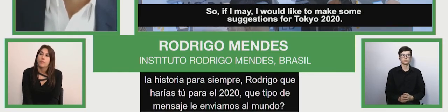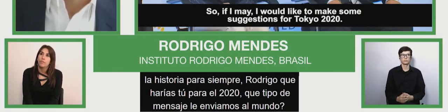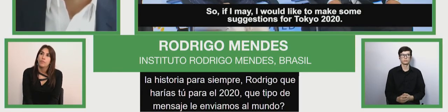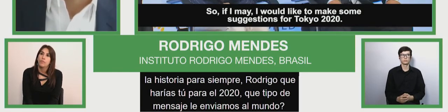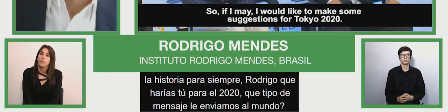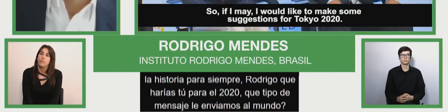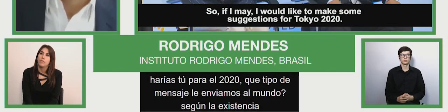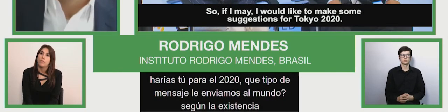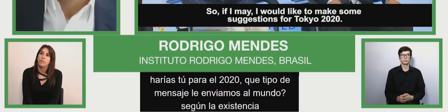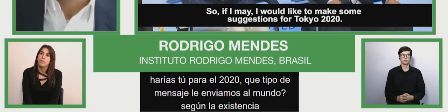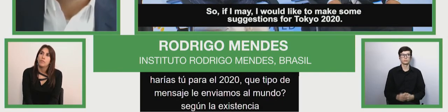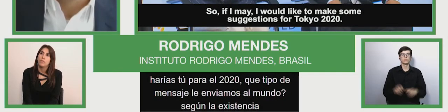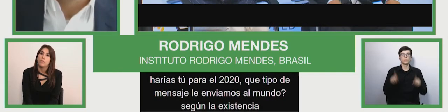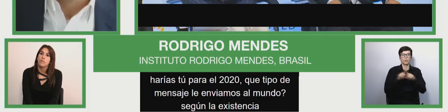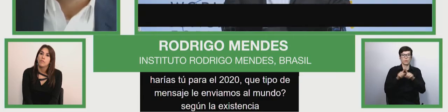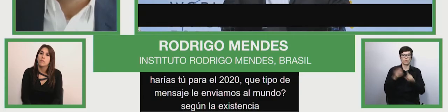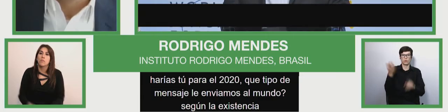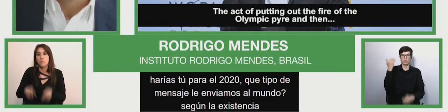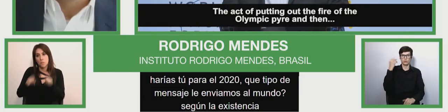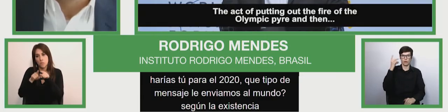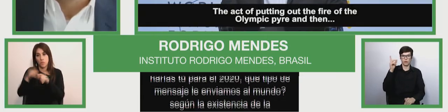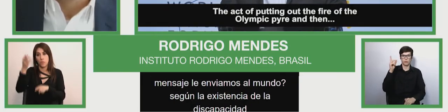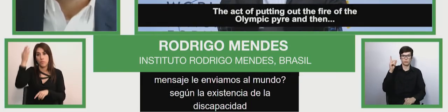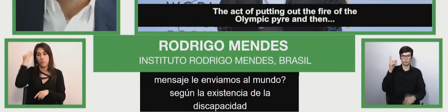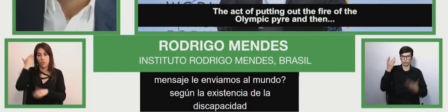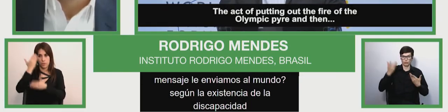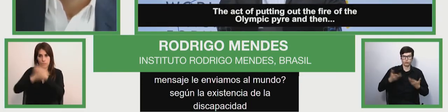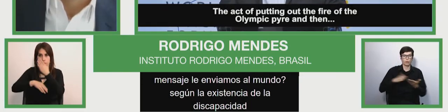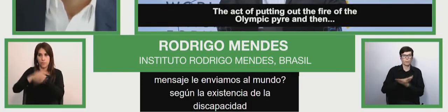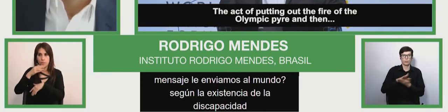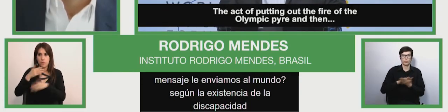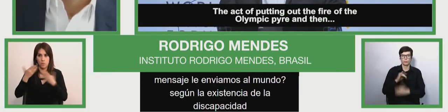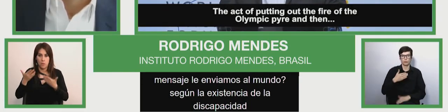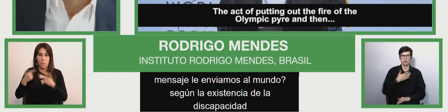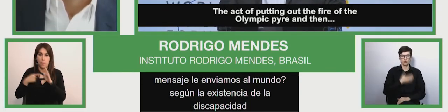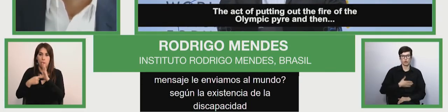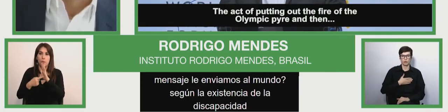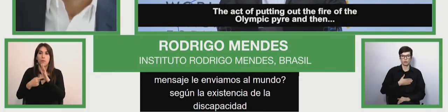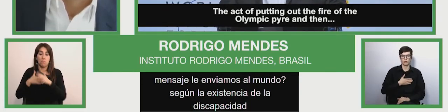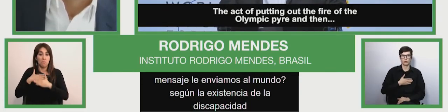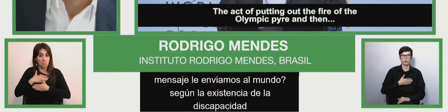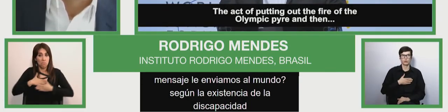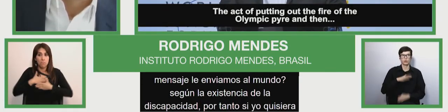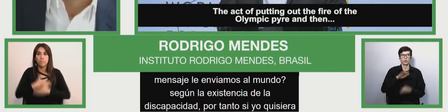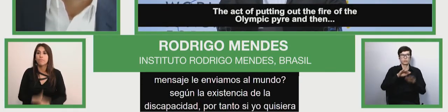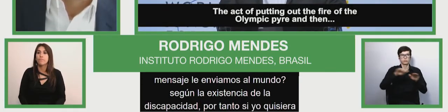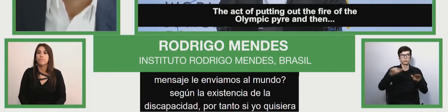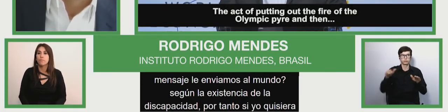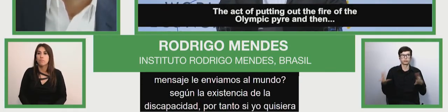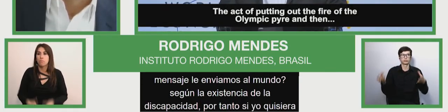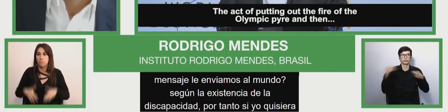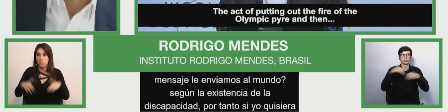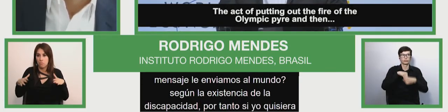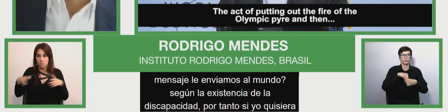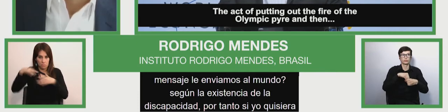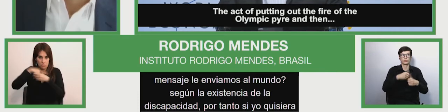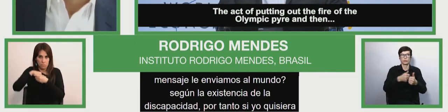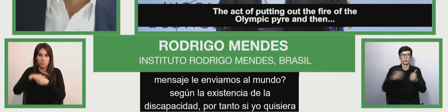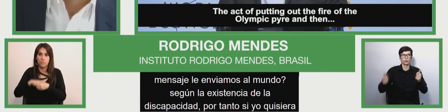discapacidades son por tanto si yo quisiera el el acto de poner